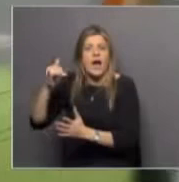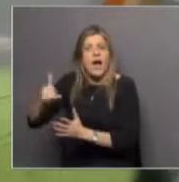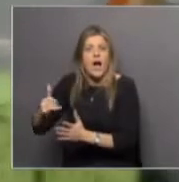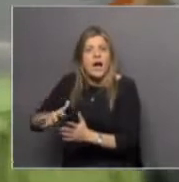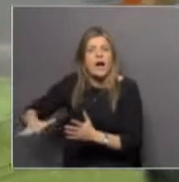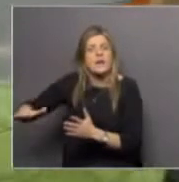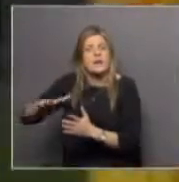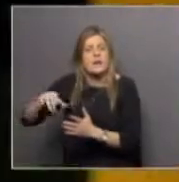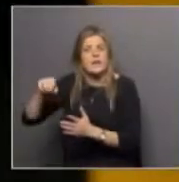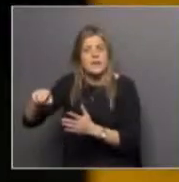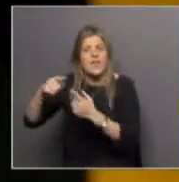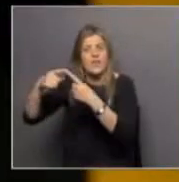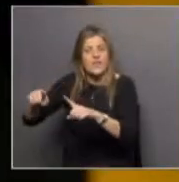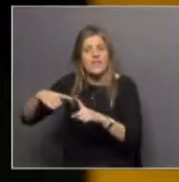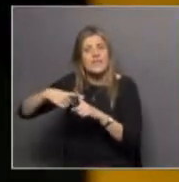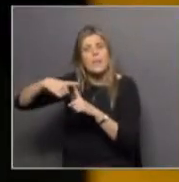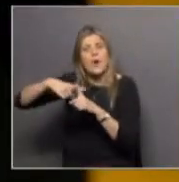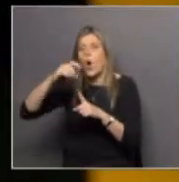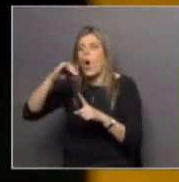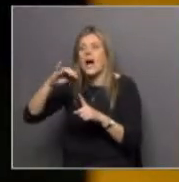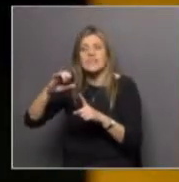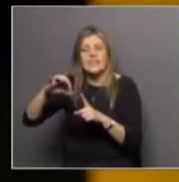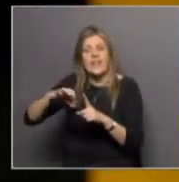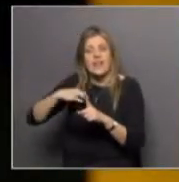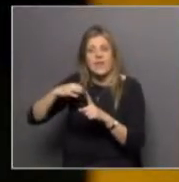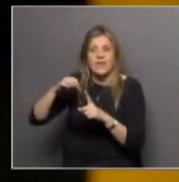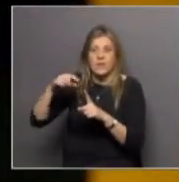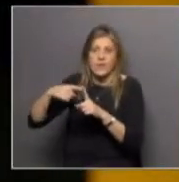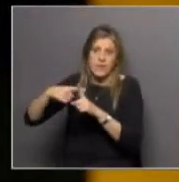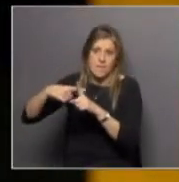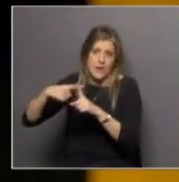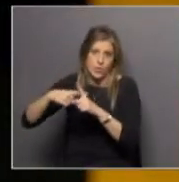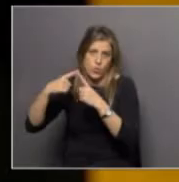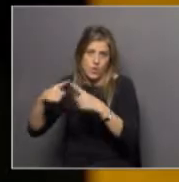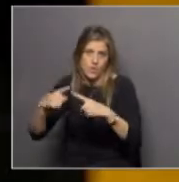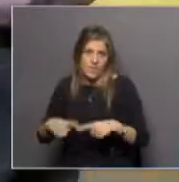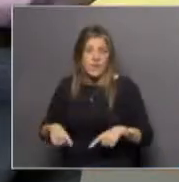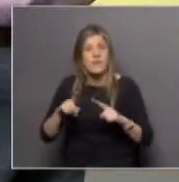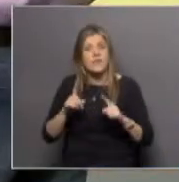que vienen a una temperatura diferente del entorno y además a los minerales que enriquecen el agua también.